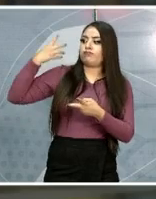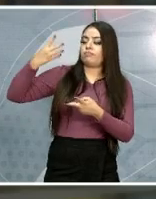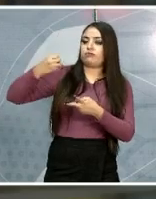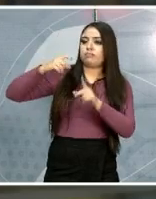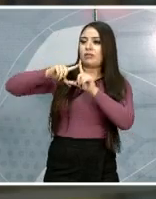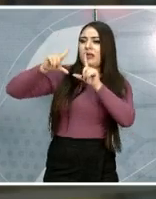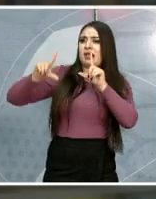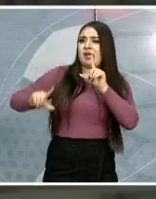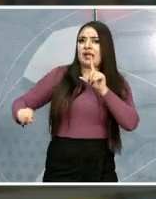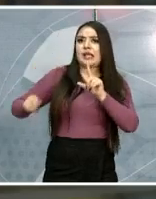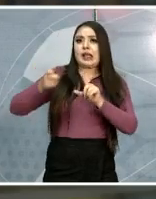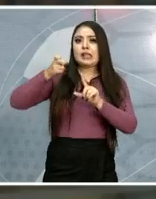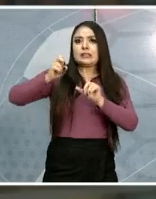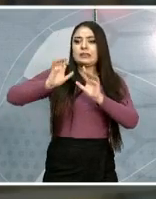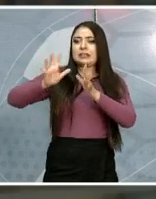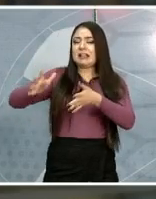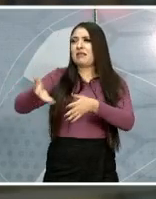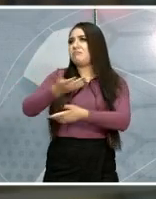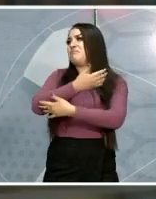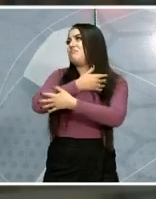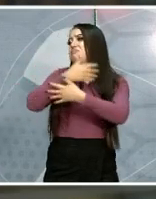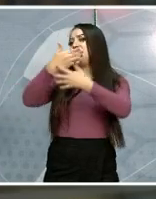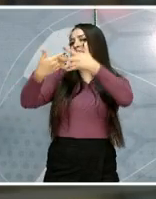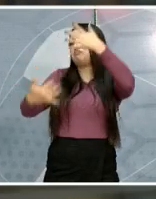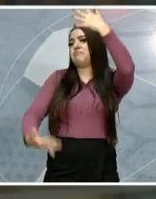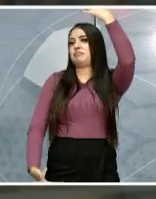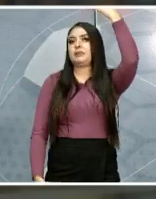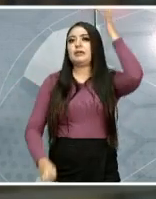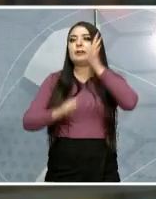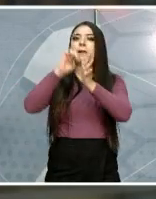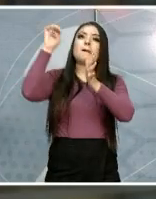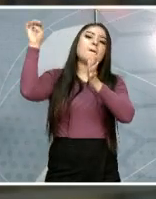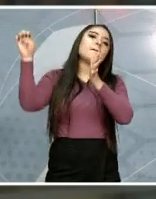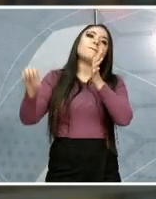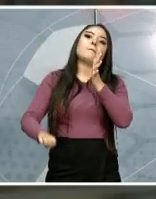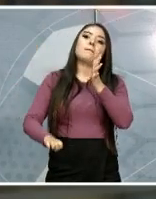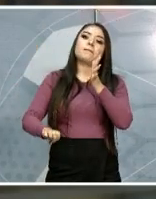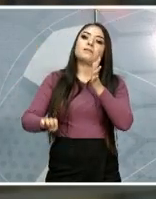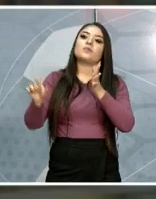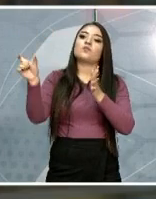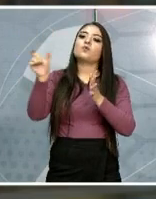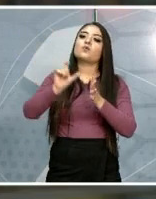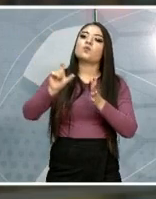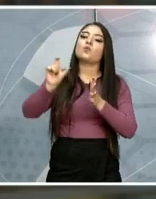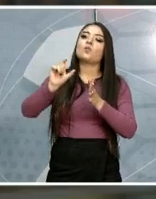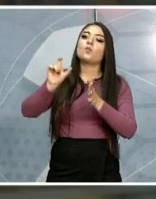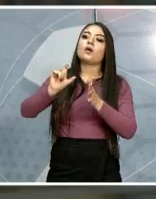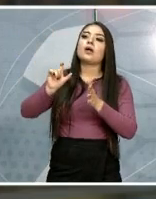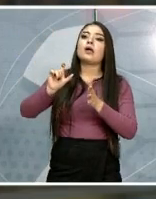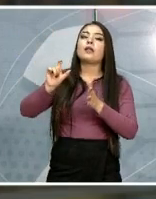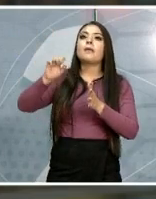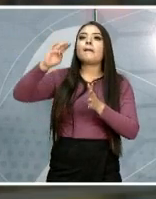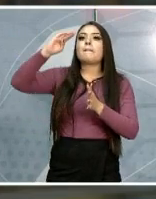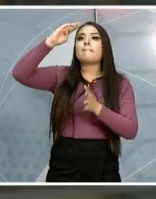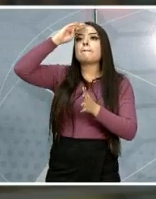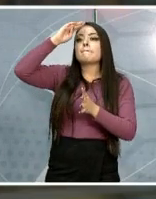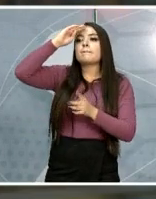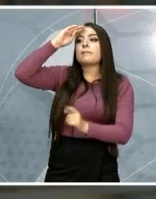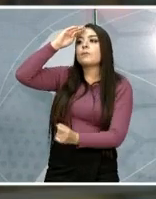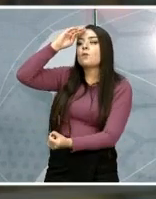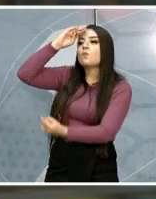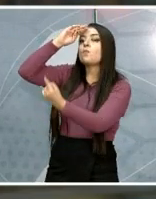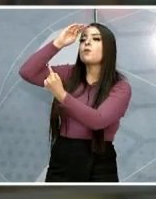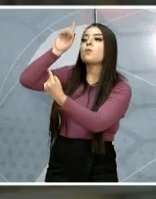7 mil ejemplos en este momento. Por ejemplo, cuando íbamos a imaginar que una mujer de raíces